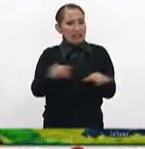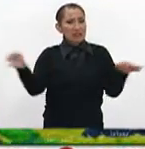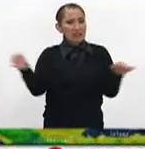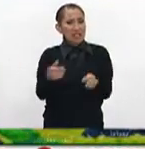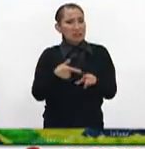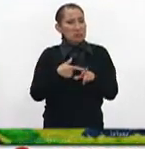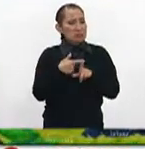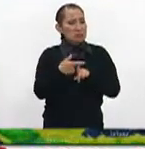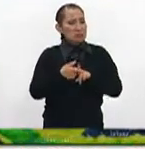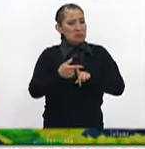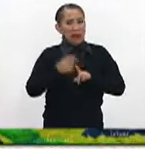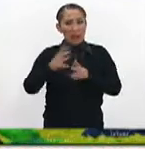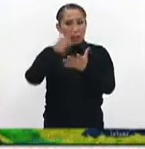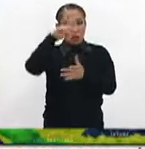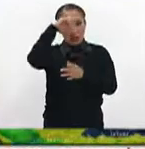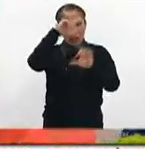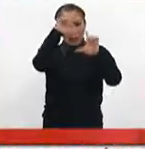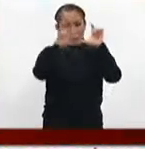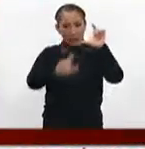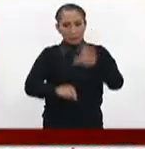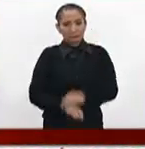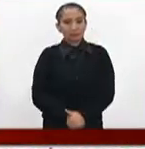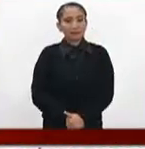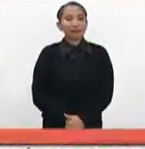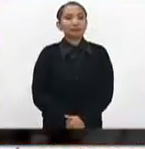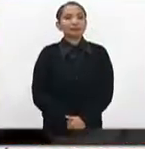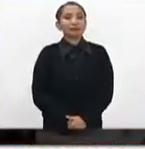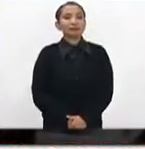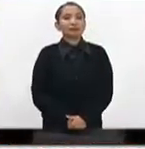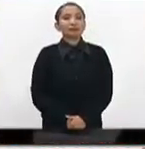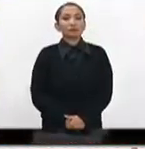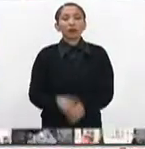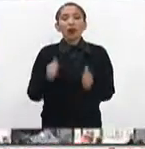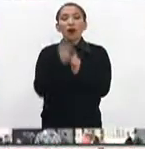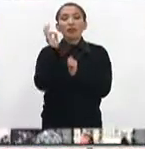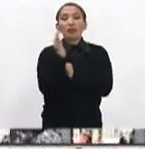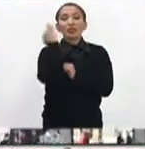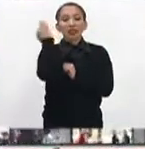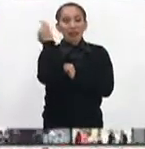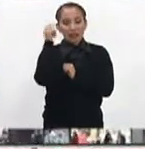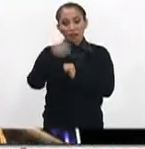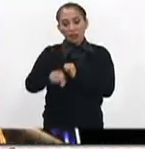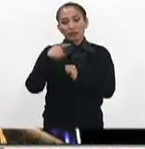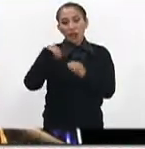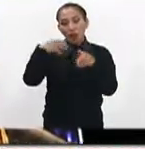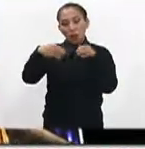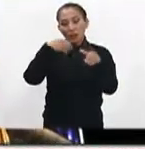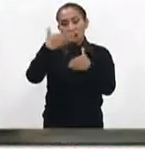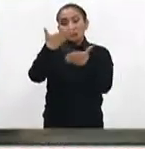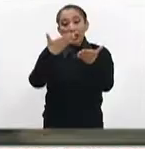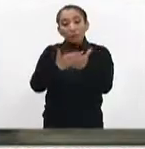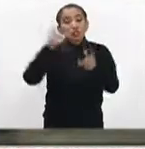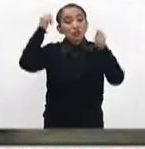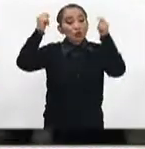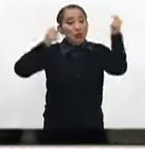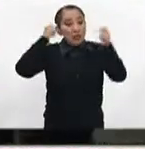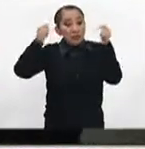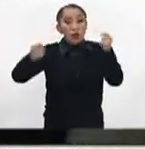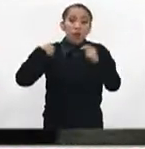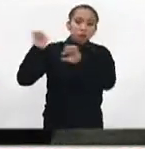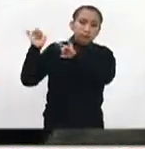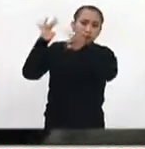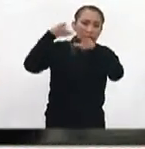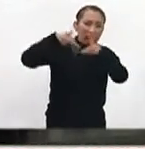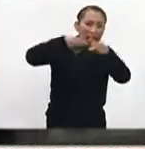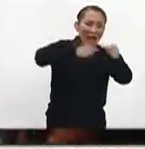las bajas temperaturas en gran parte del país. La Confederación de Cámaras Nacionales de Comercio, Servicios y Turismo espera una